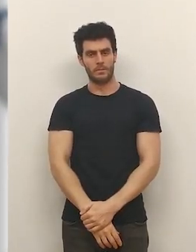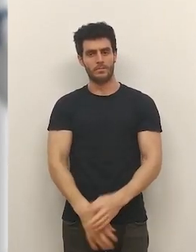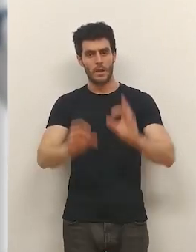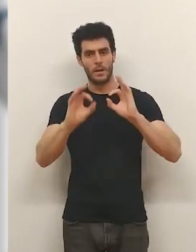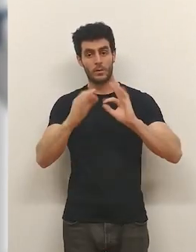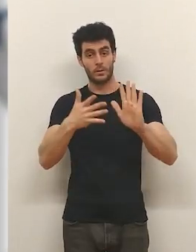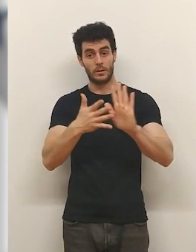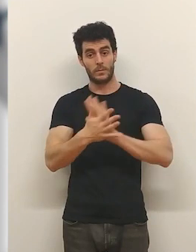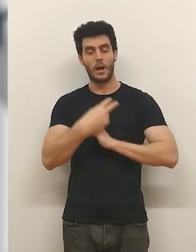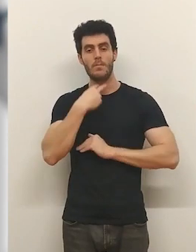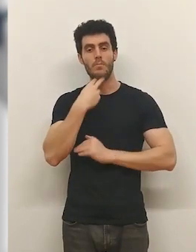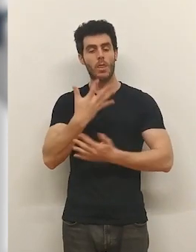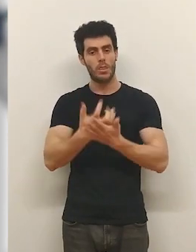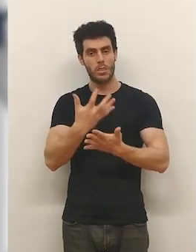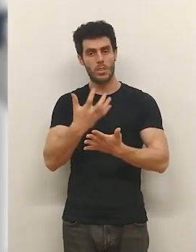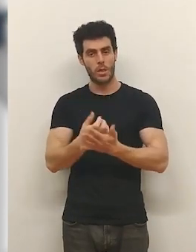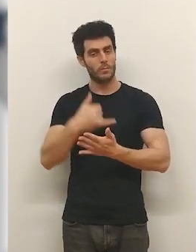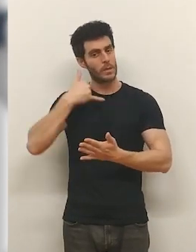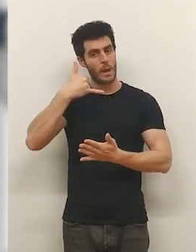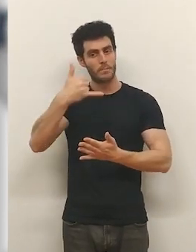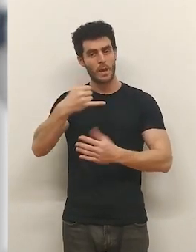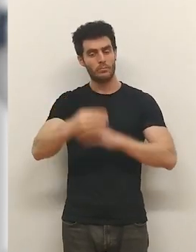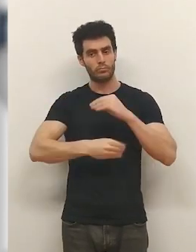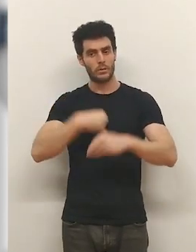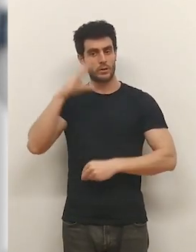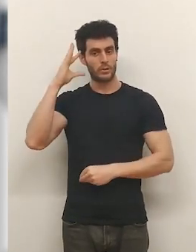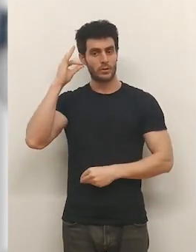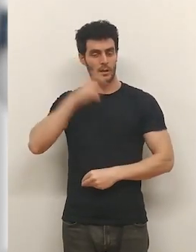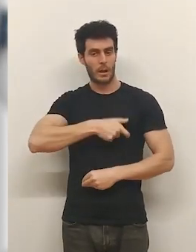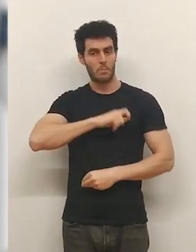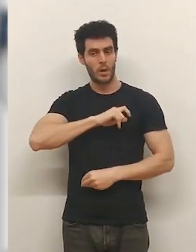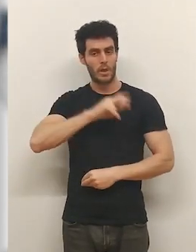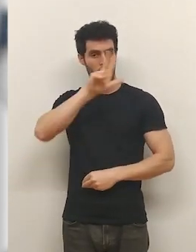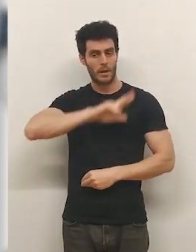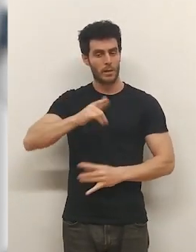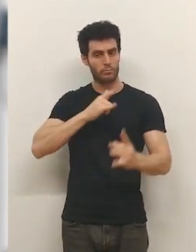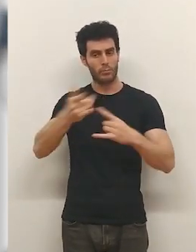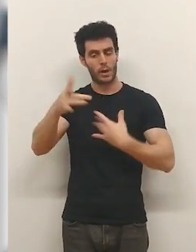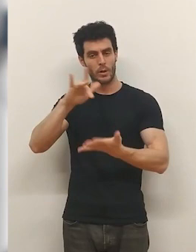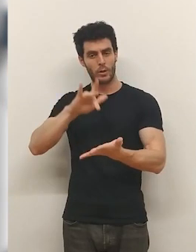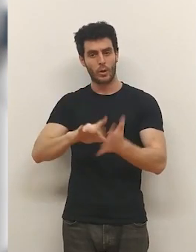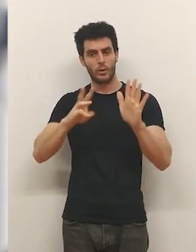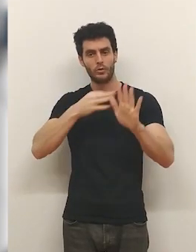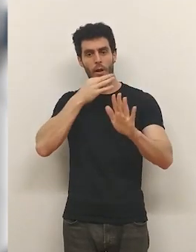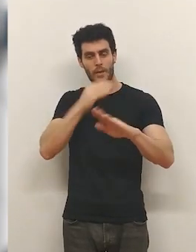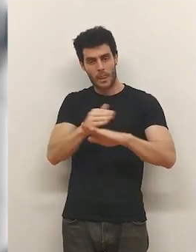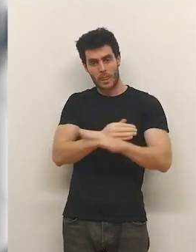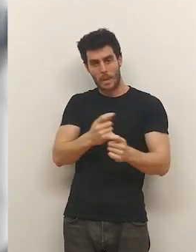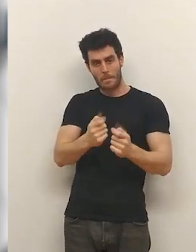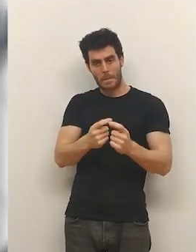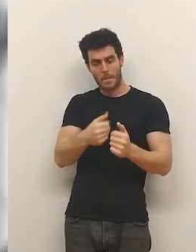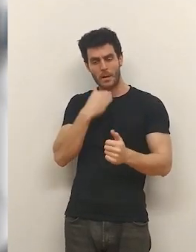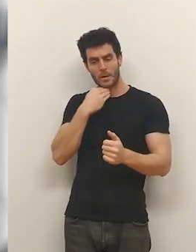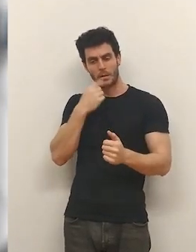En concreto, se trata de la grabación de una llamada telefónica... ...realizada por las chicas a la Policía Nacional... ...minutos antes de las ocho de la tarde.